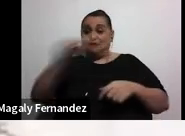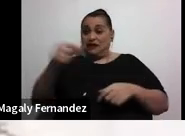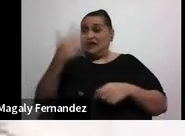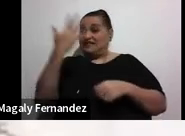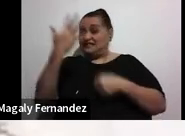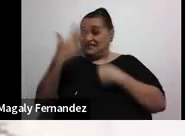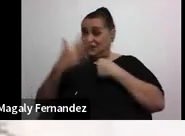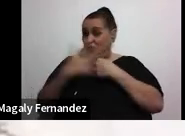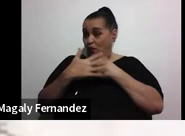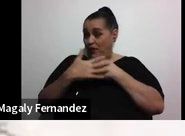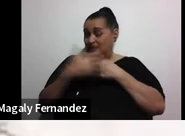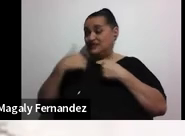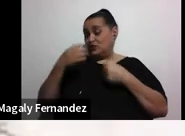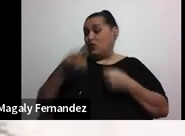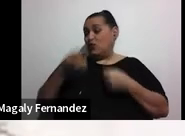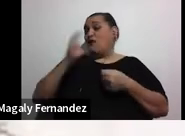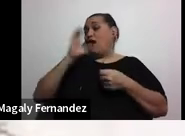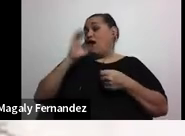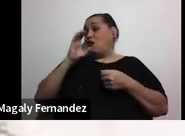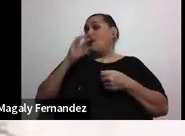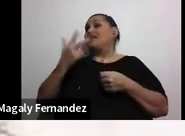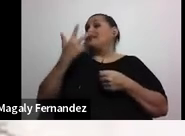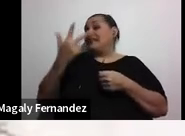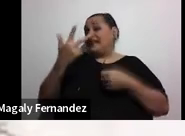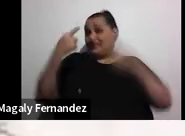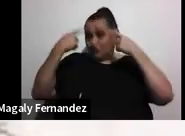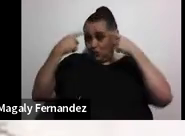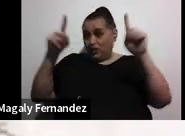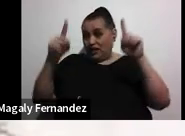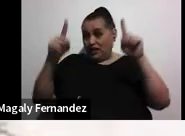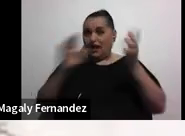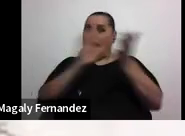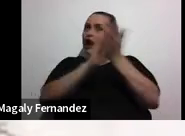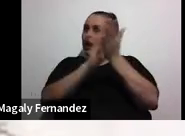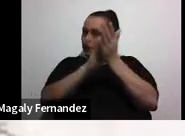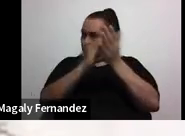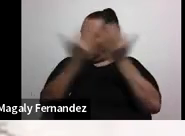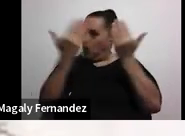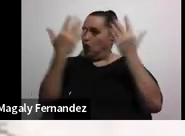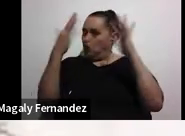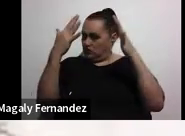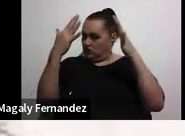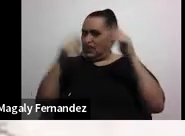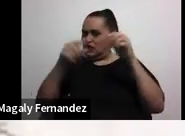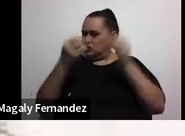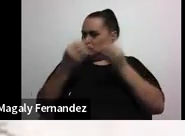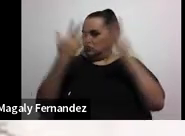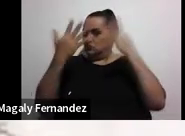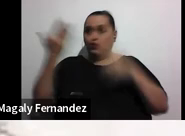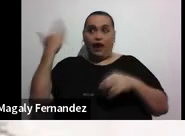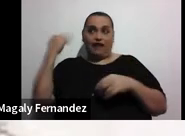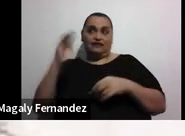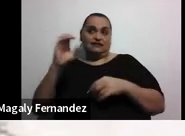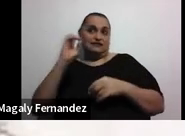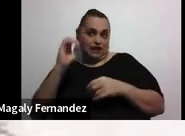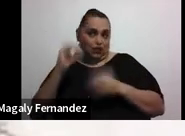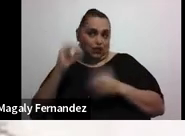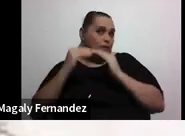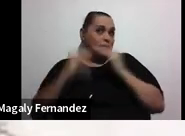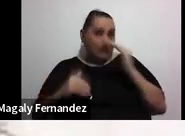tomar agua tomé tres yo lo aplaudo ¿por qué? porque es un montón antes era cero o antes era menos